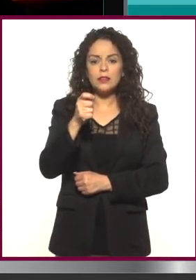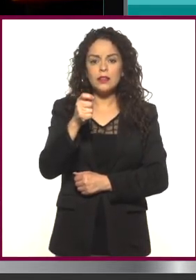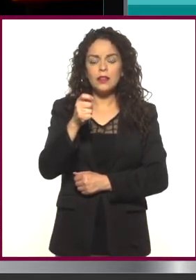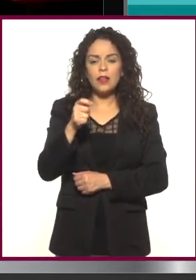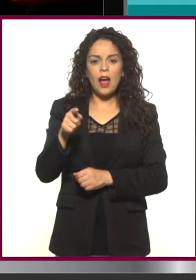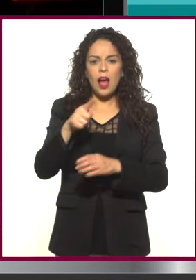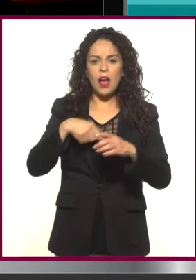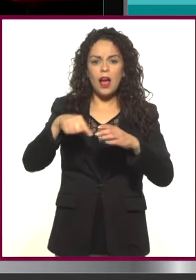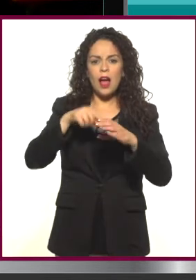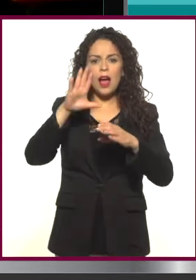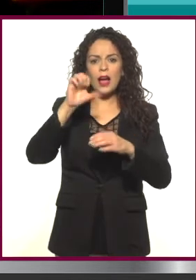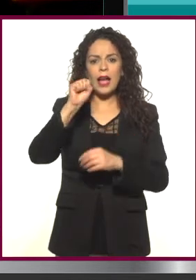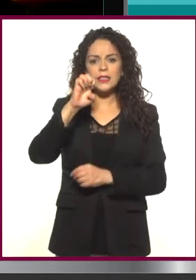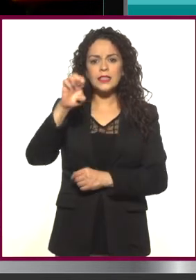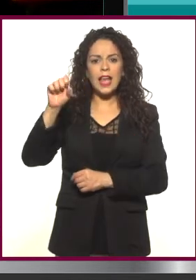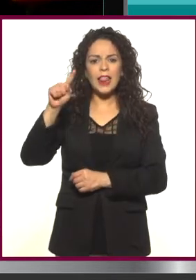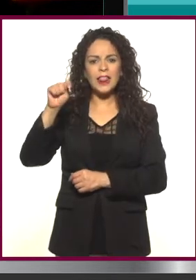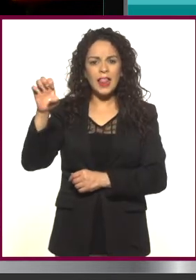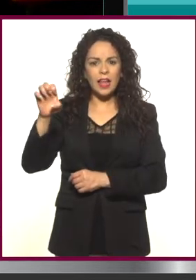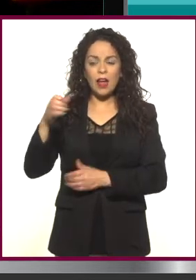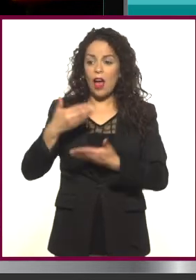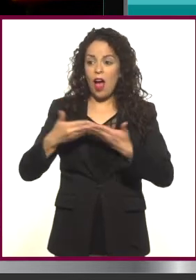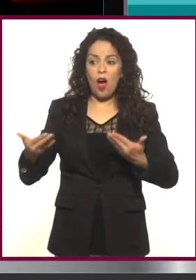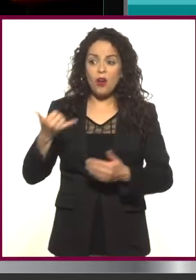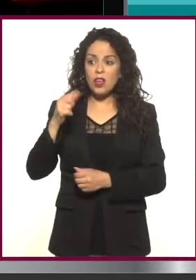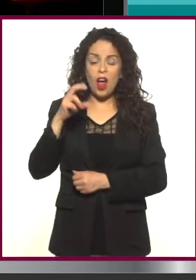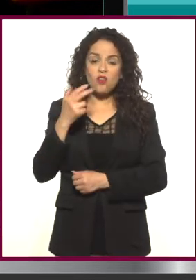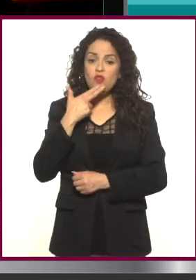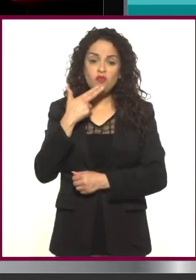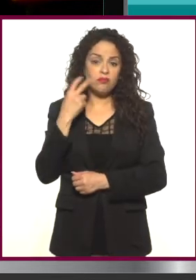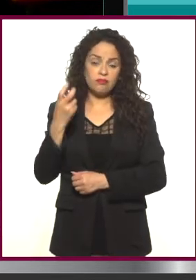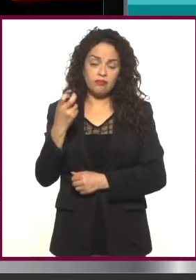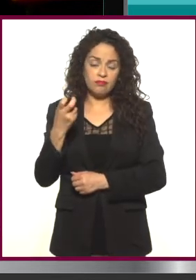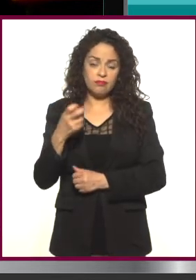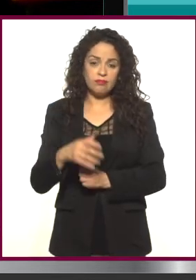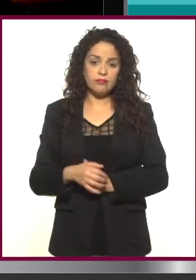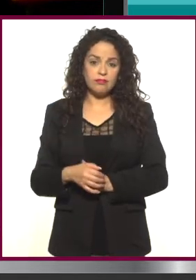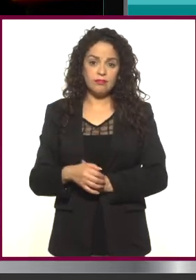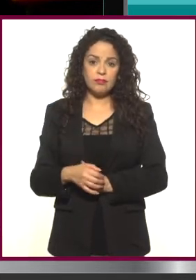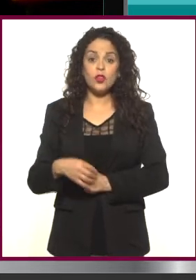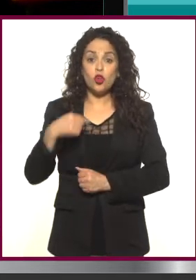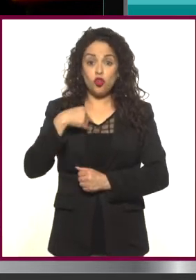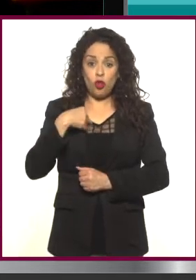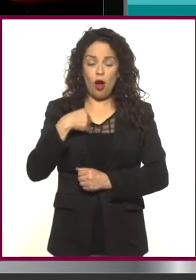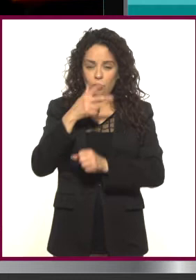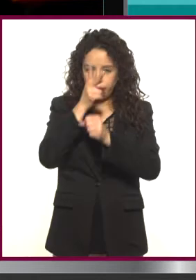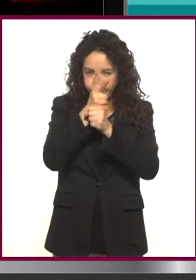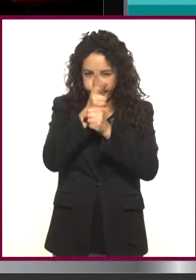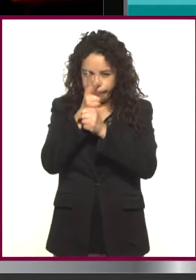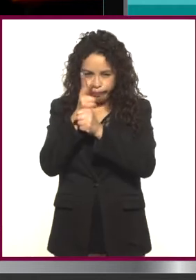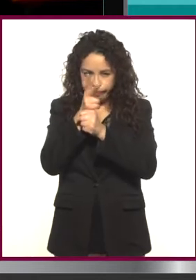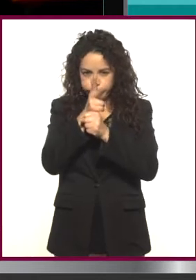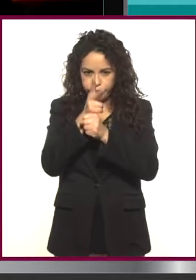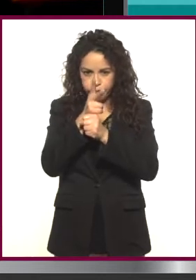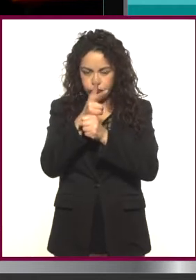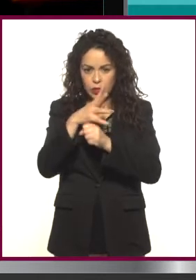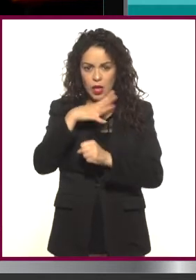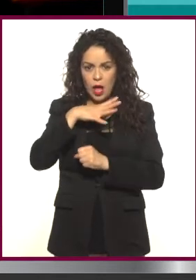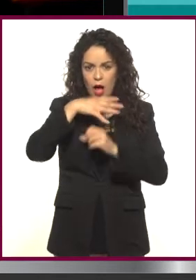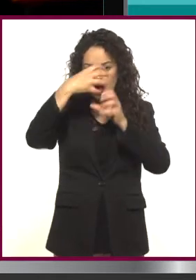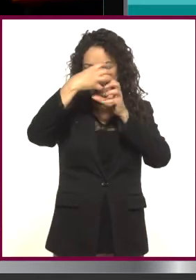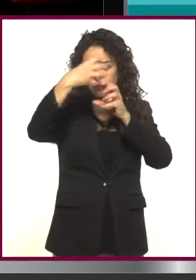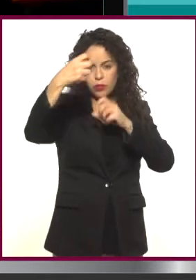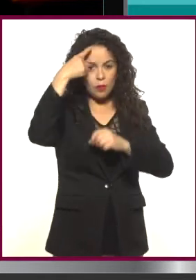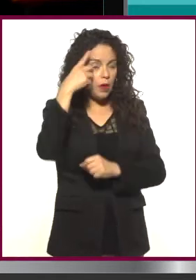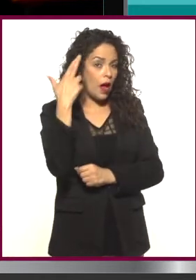que ya no existen, en realidad ya nadie las usa. Y entonces yo era el camarógrafo, tenía un micrófono en la